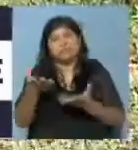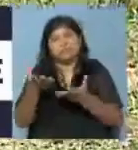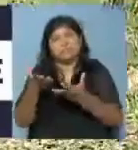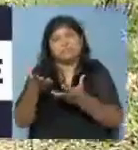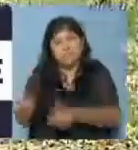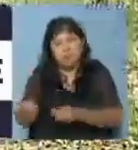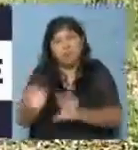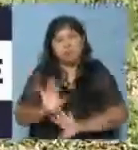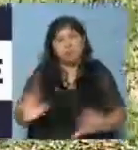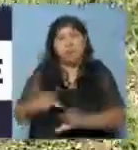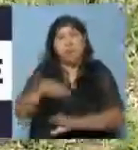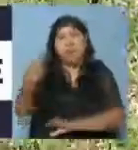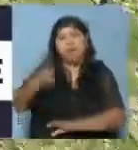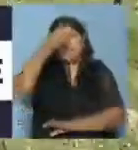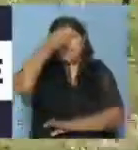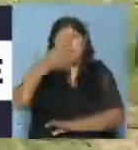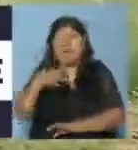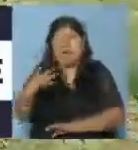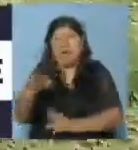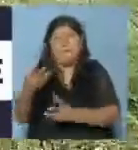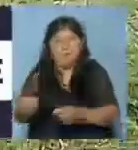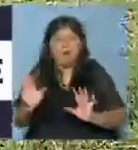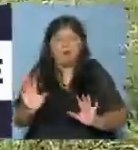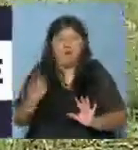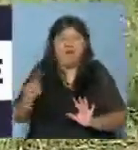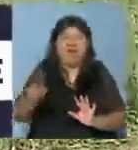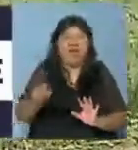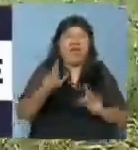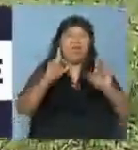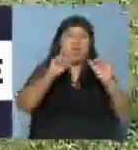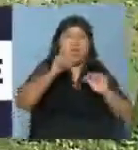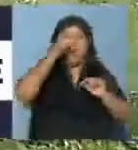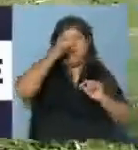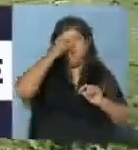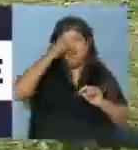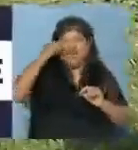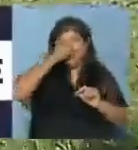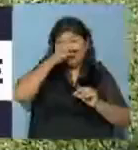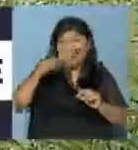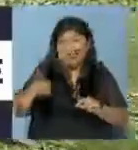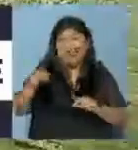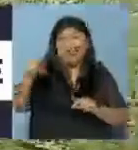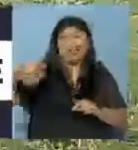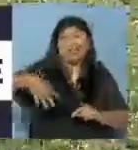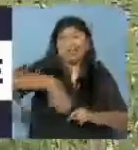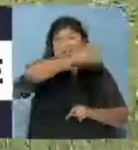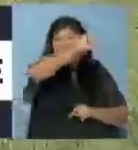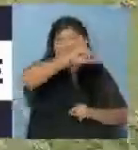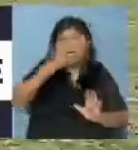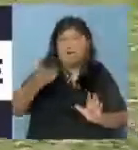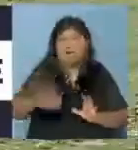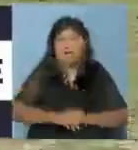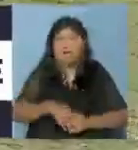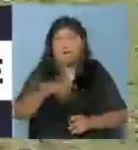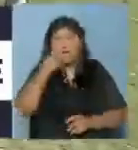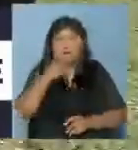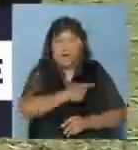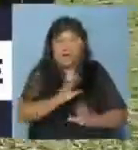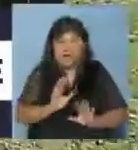esta unidad de la línea 27 a lo que es el corralón y de allí en más